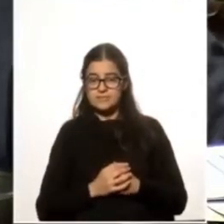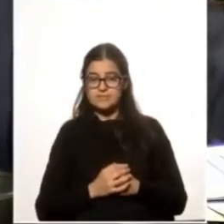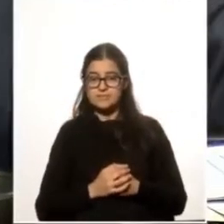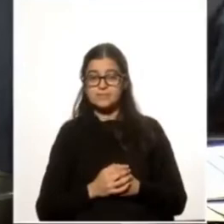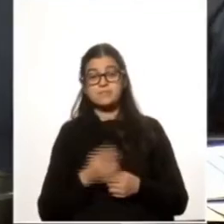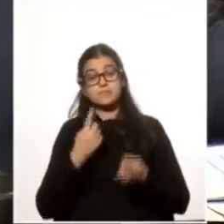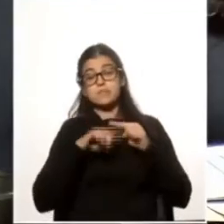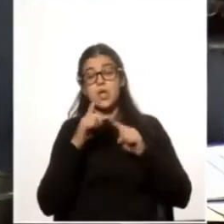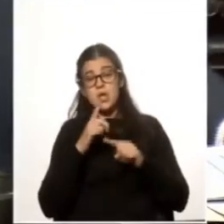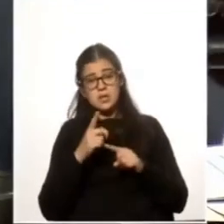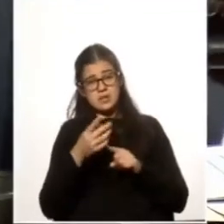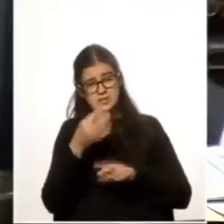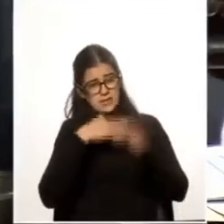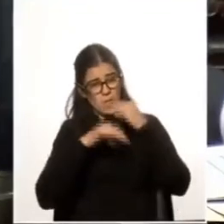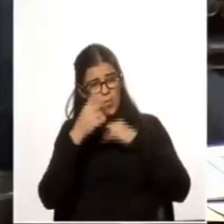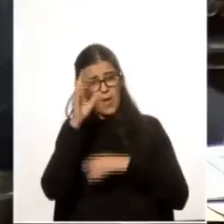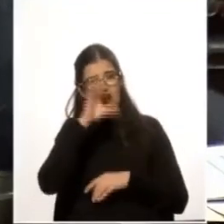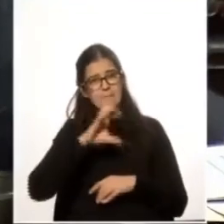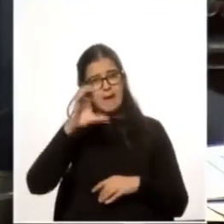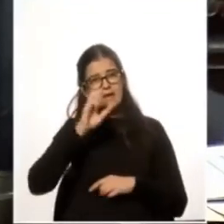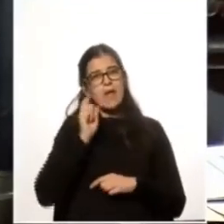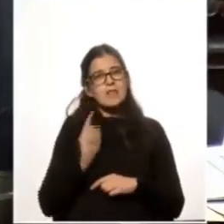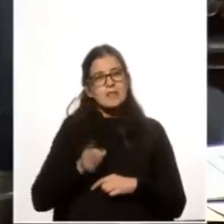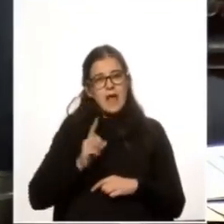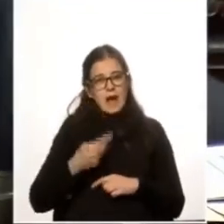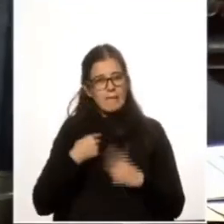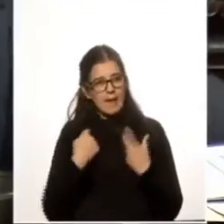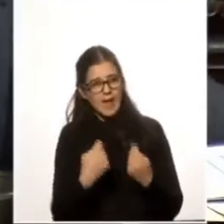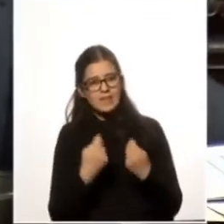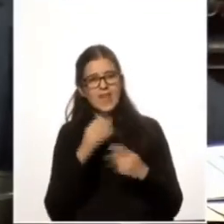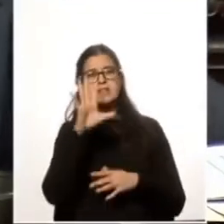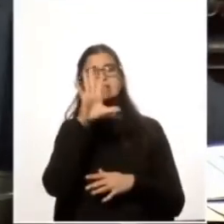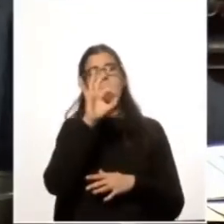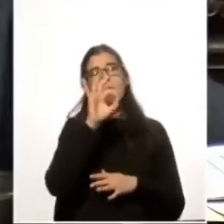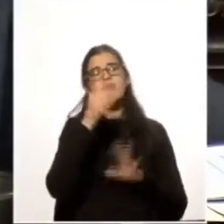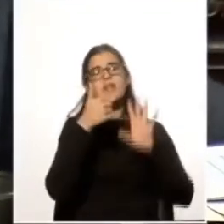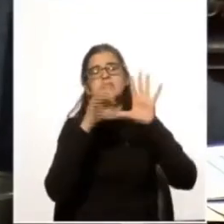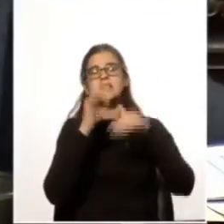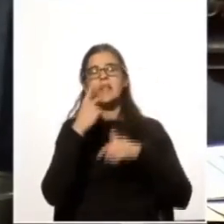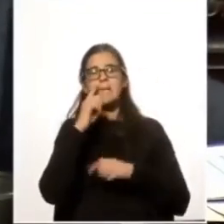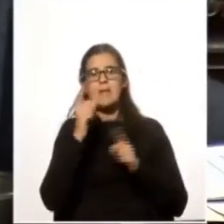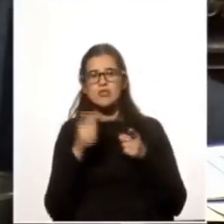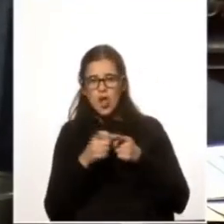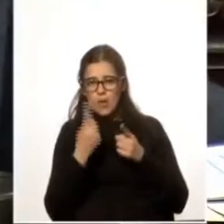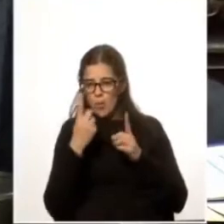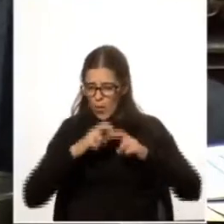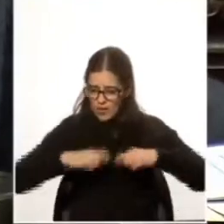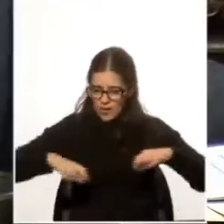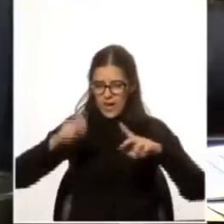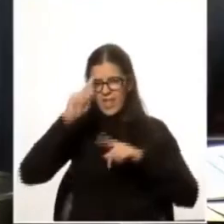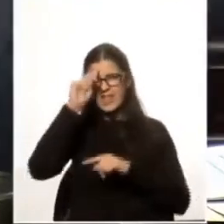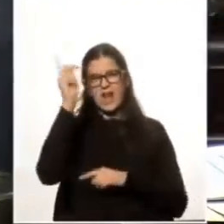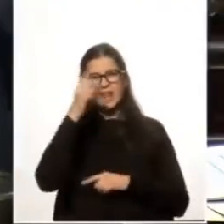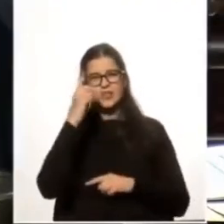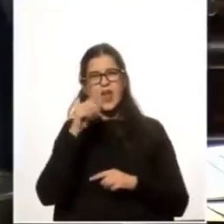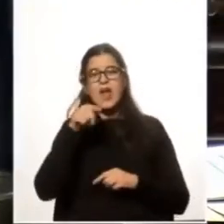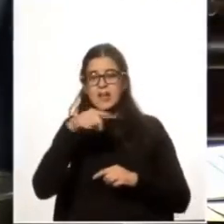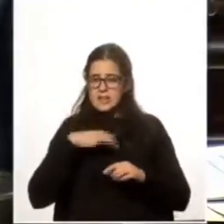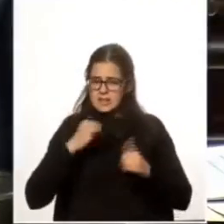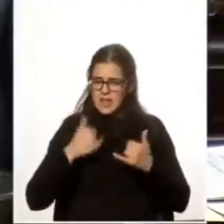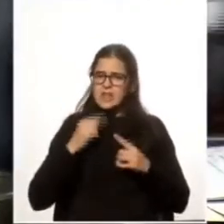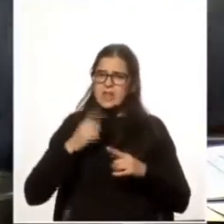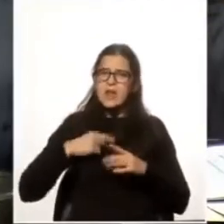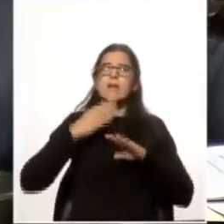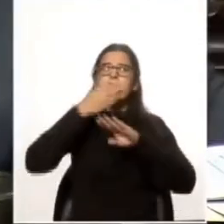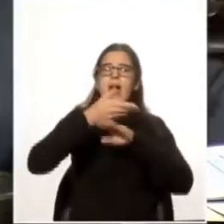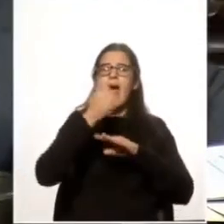Y nos habla de que una empresa tiene que gastar 50 o 60 mil dólares para un tribunal internacional y tuvimos que